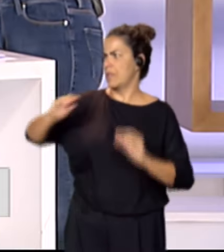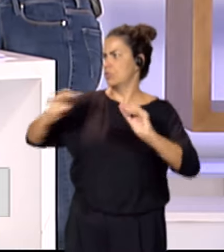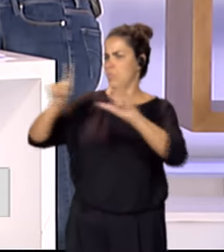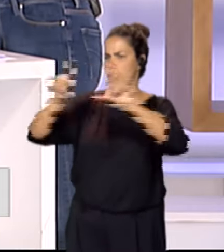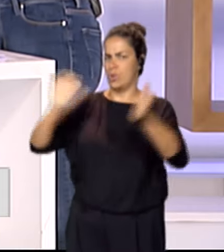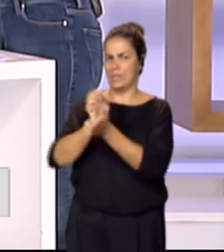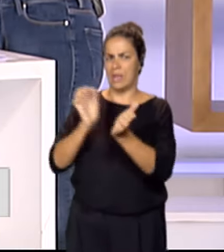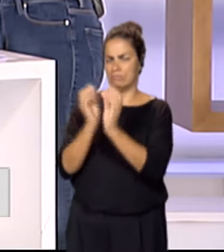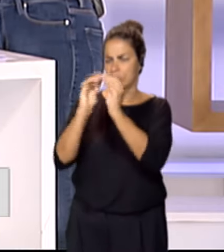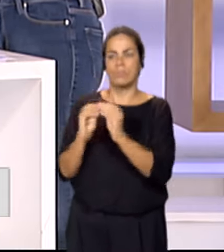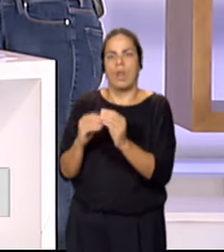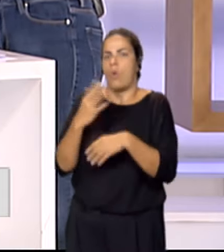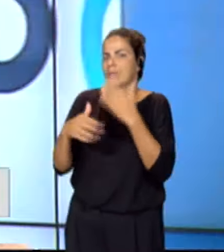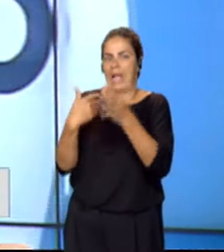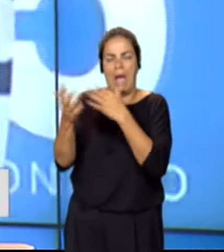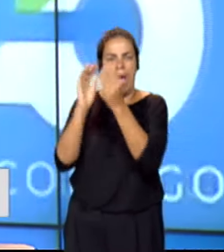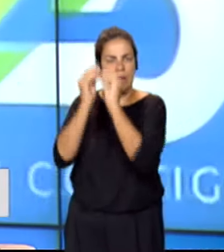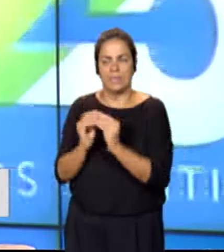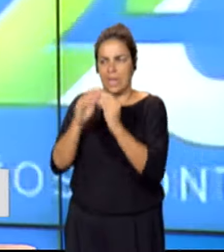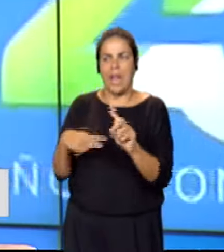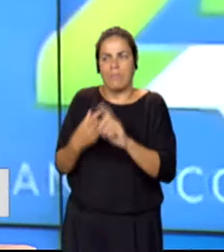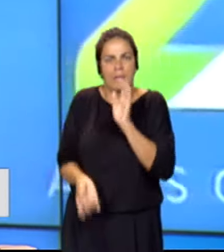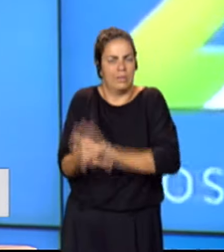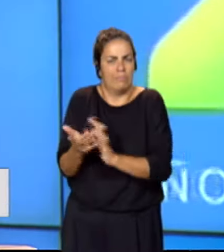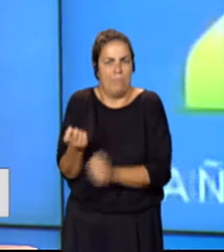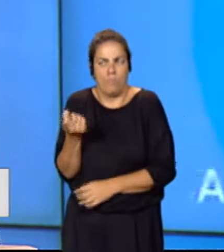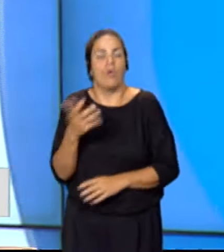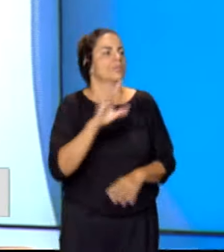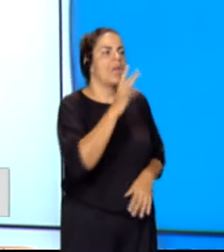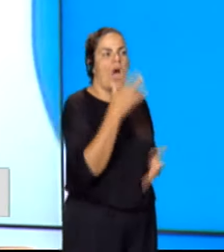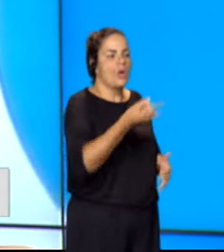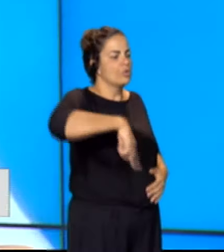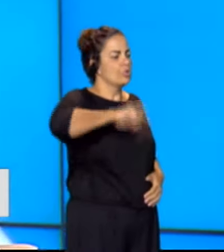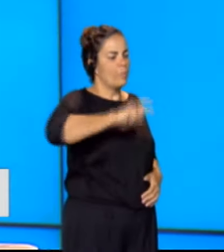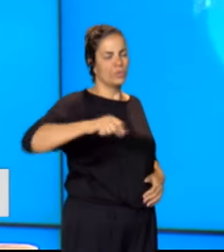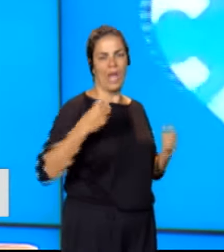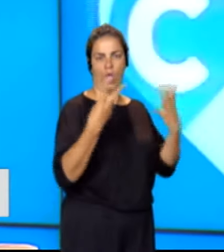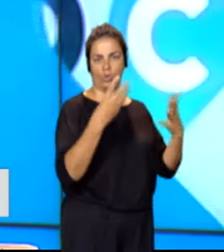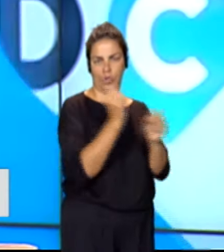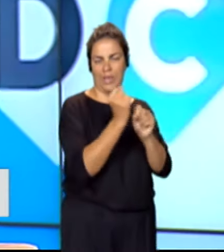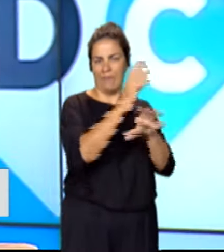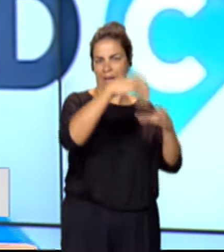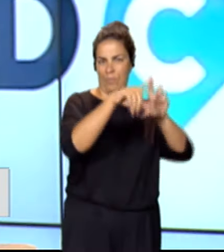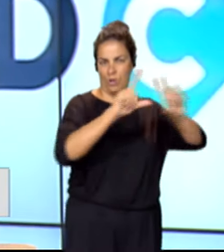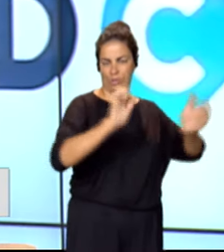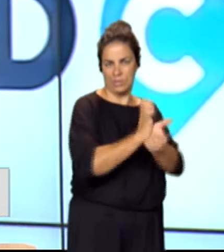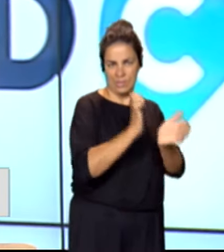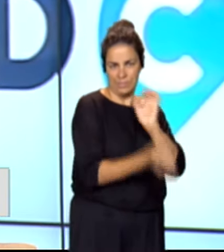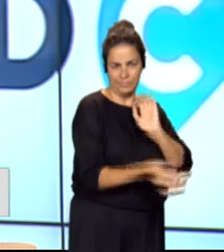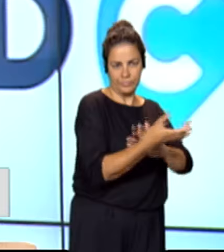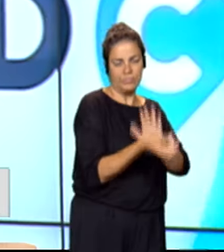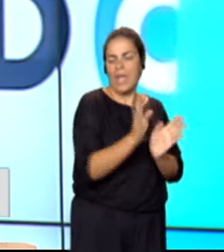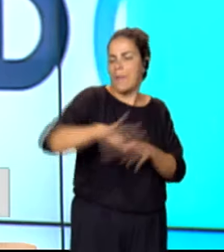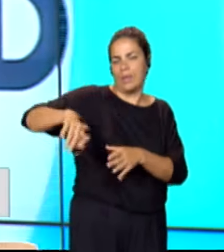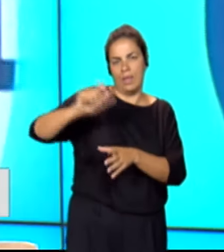y hacen muy poquita cantidad. Sí, nosotros ahora mismo somos ocho personas las que trabajamos en la quesería, aparte de los chicos que se dedican al